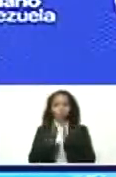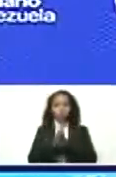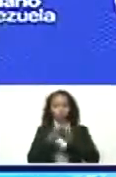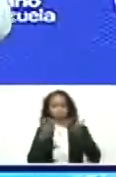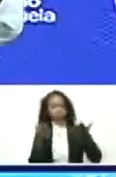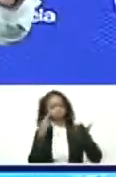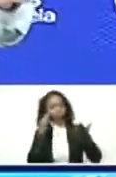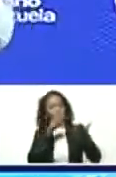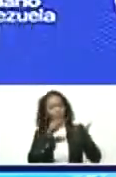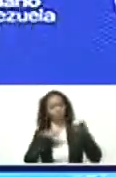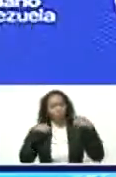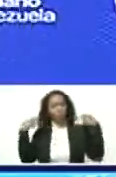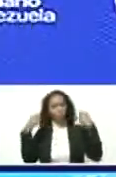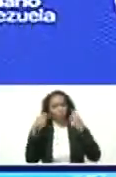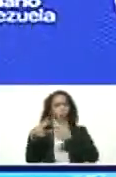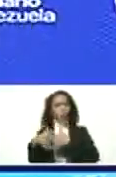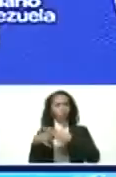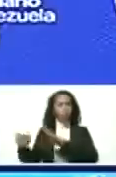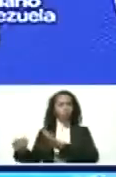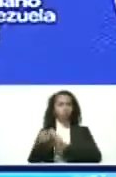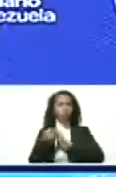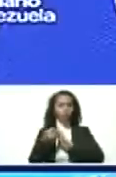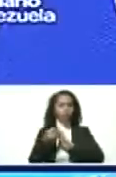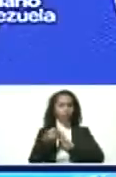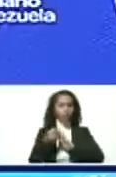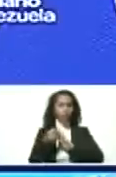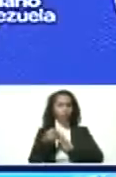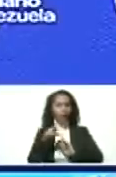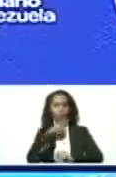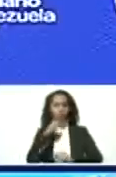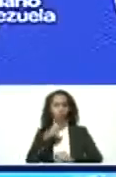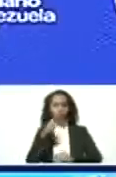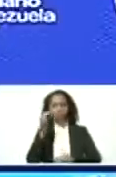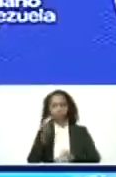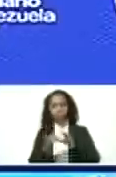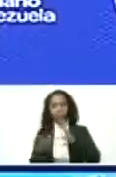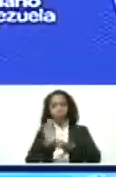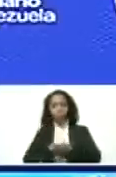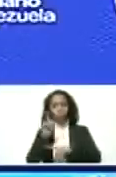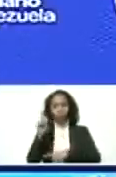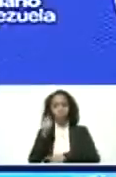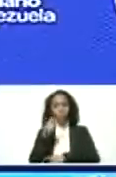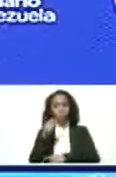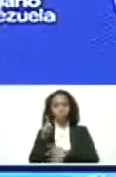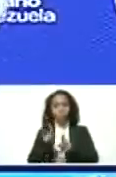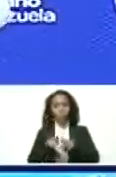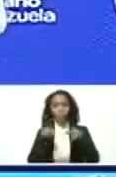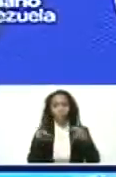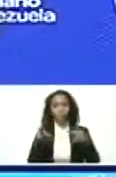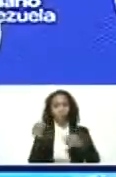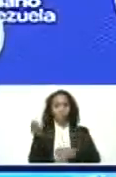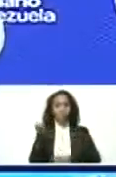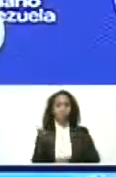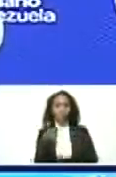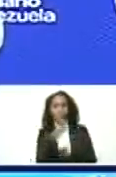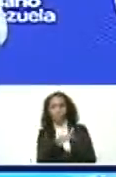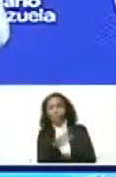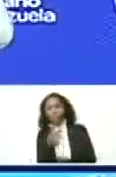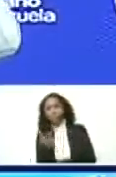campaña imperialista de Estados Unidos contra Rusia. Lamentablemente porque es uno de los pocos periódicos más o menos